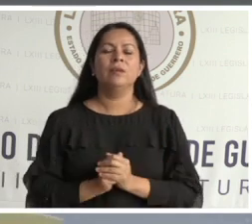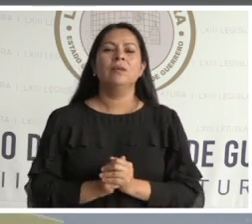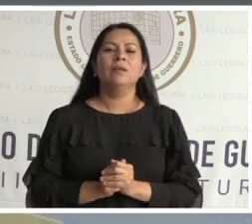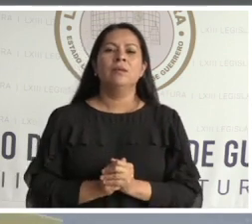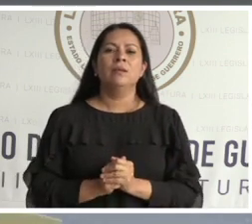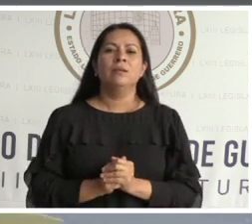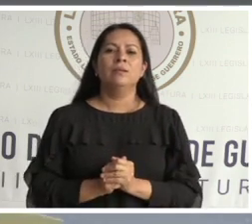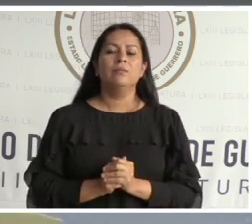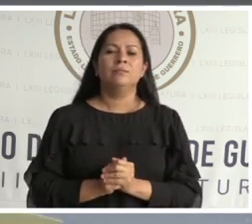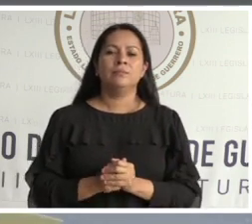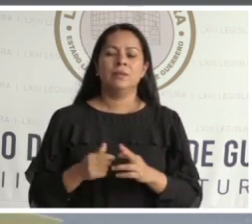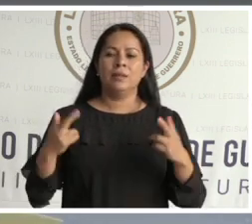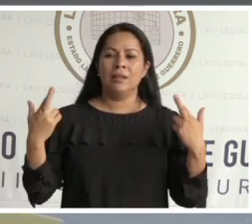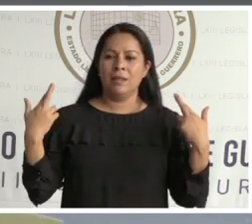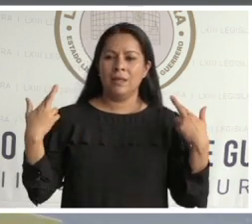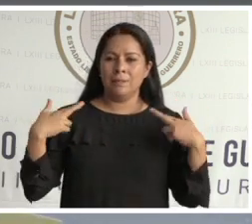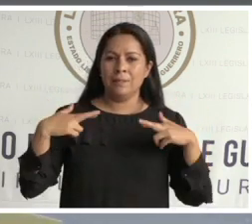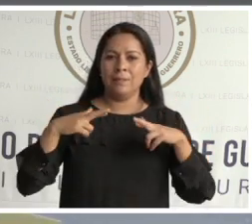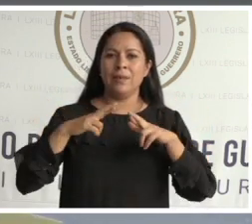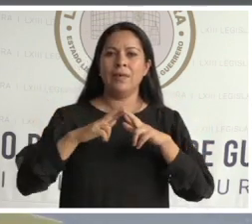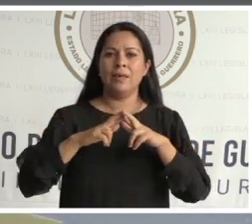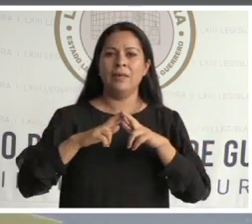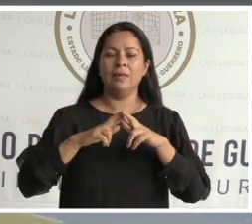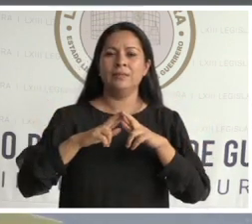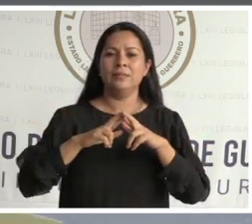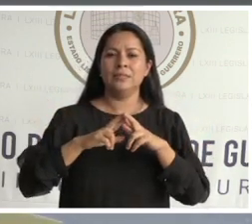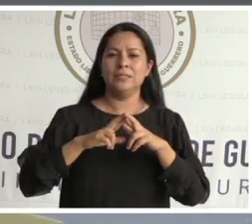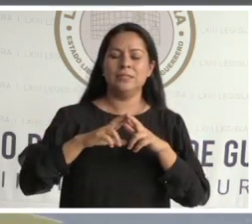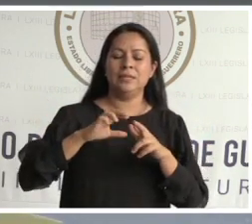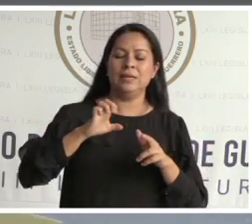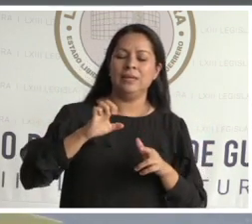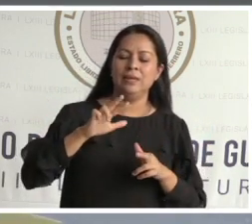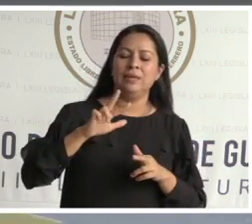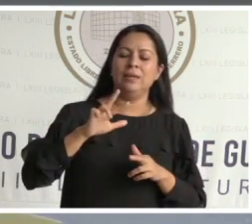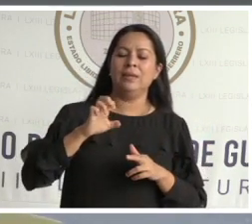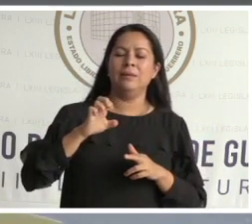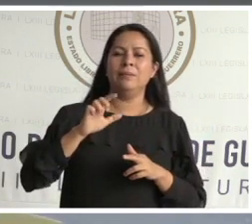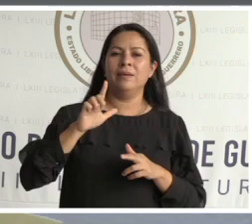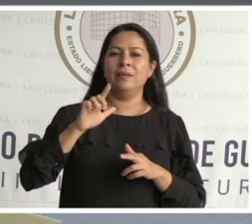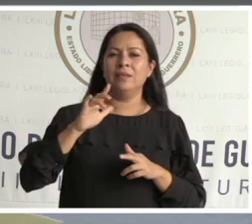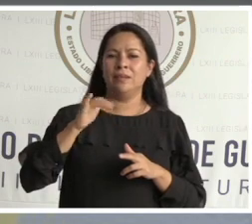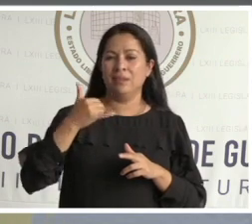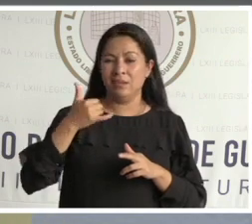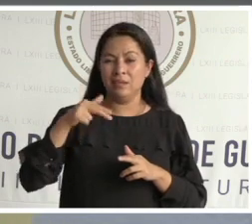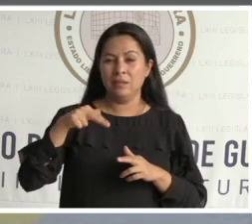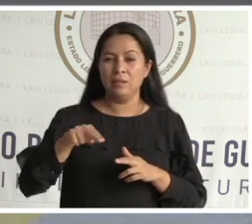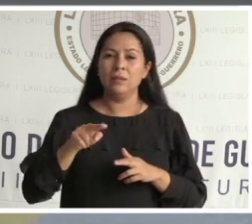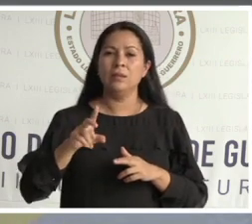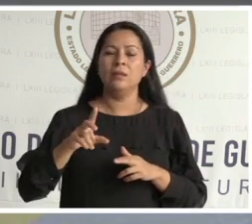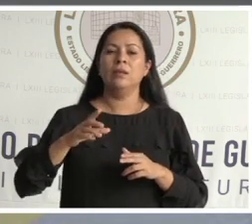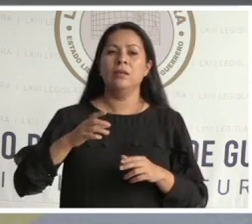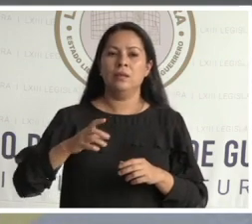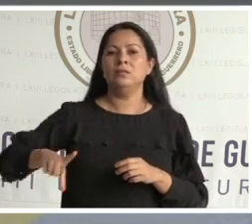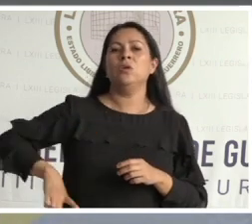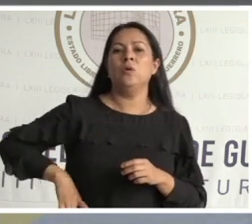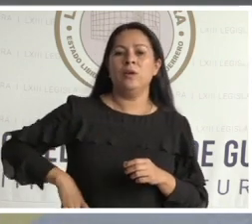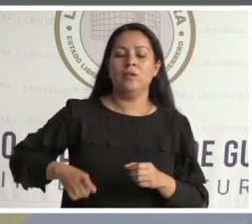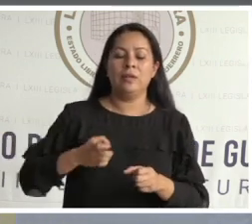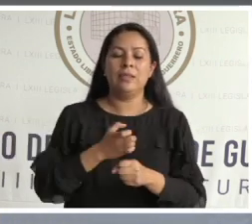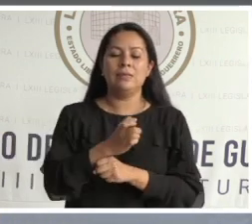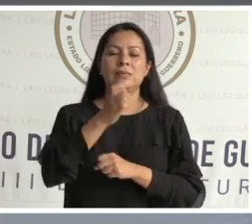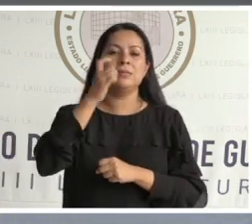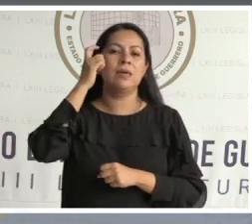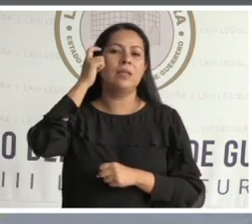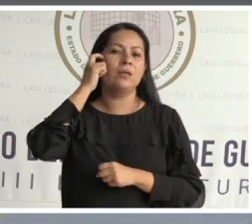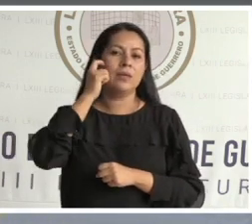Ciudadana maestra Evelyn Cecia Salgado Pineda, gobernadora constitucional del Estado Libre y soberano de Guerrero.